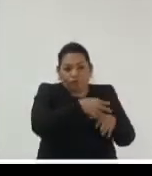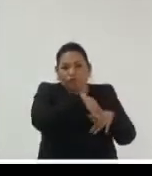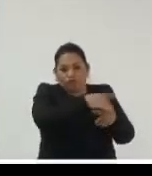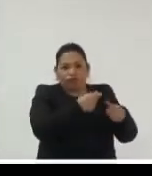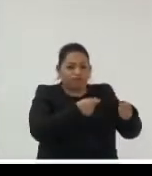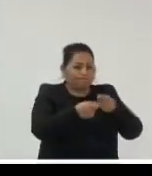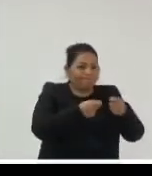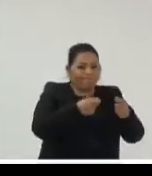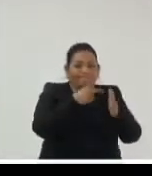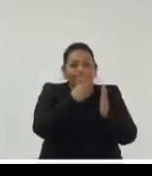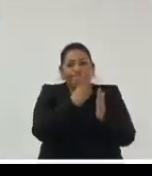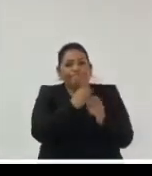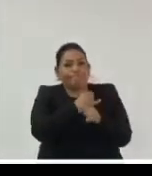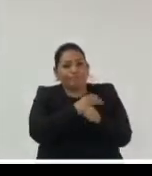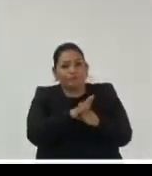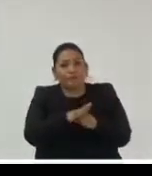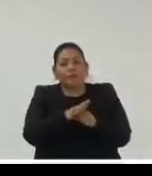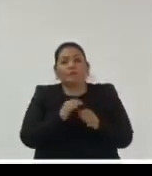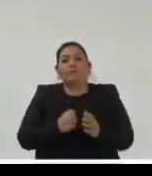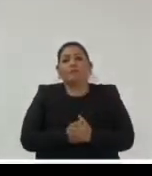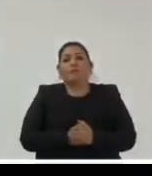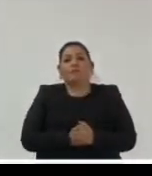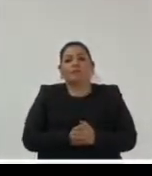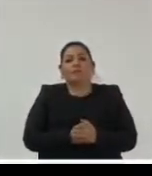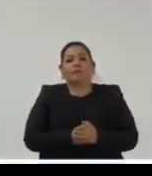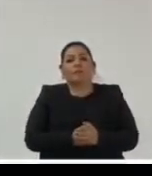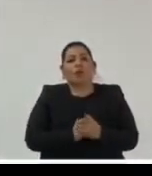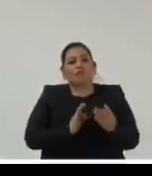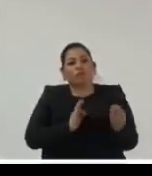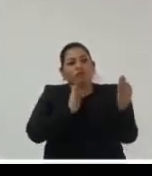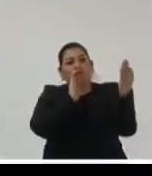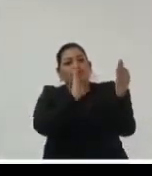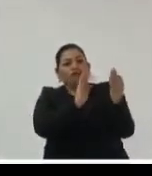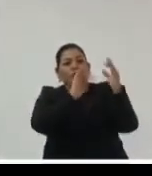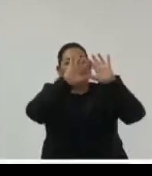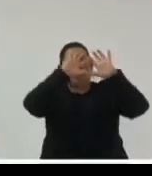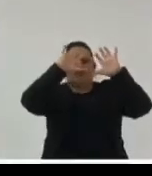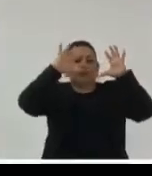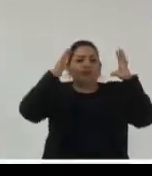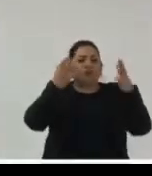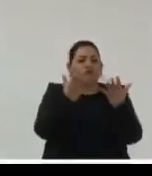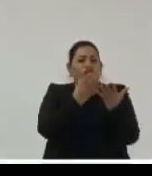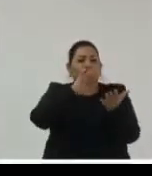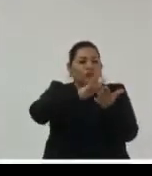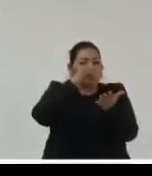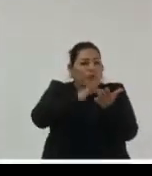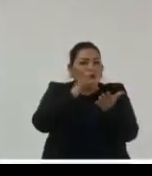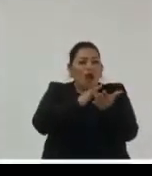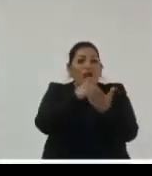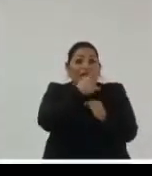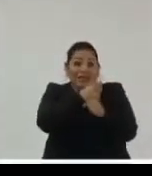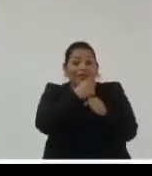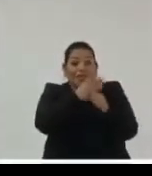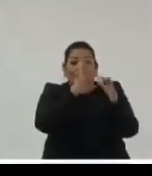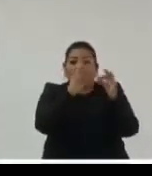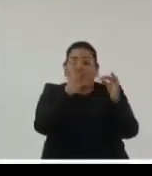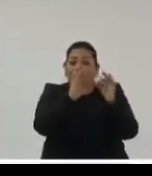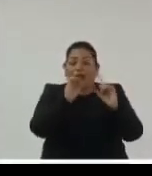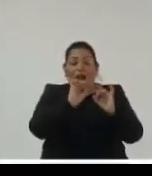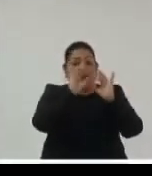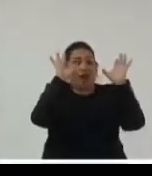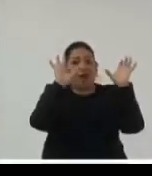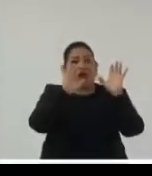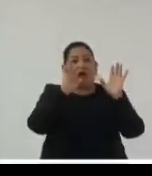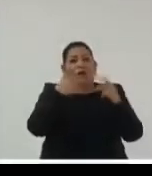documentos frente al mundo digital ¿verdad? entonces esto es lo primero que yo quería que quedara claro al menos